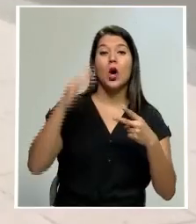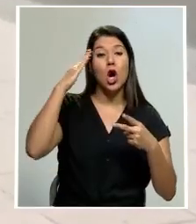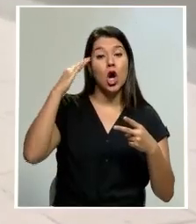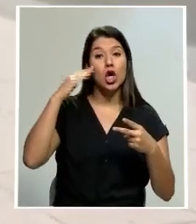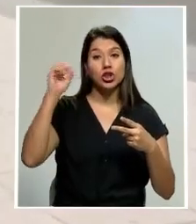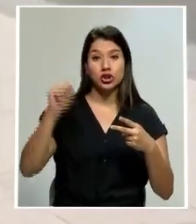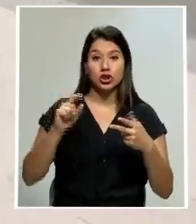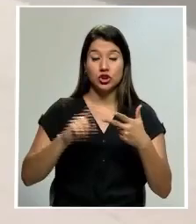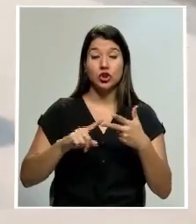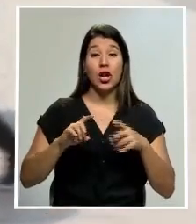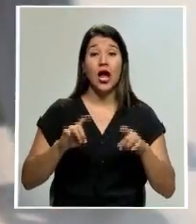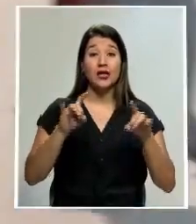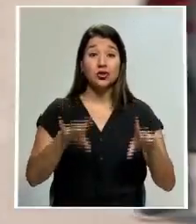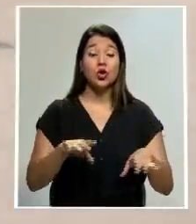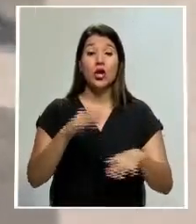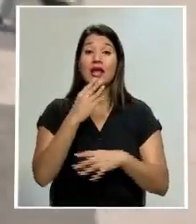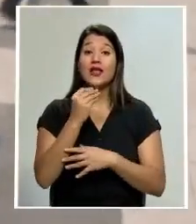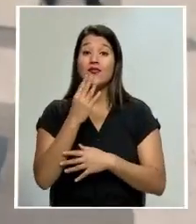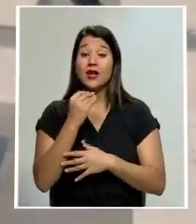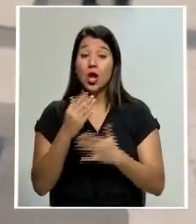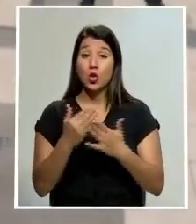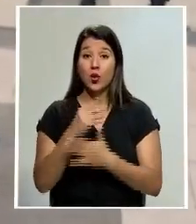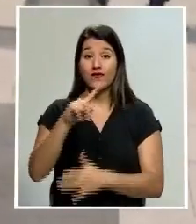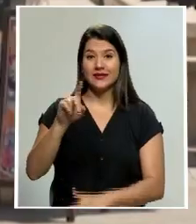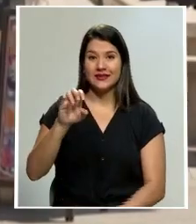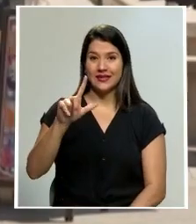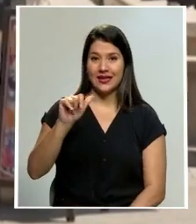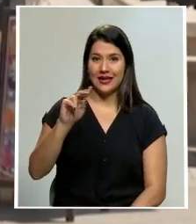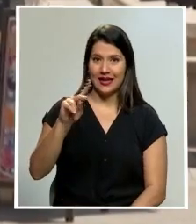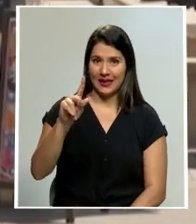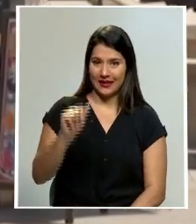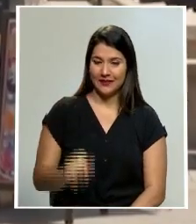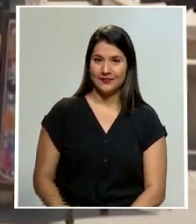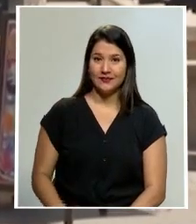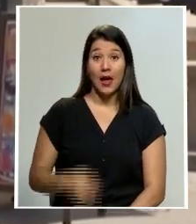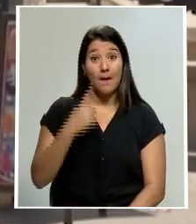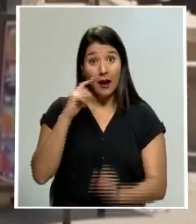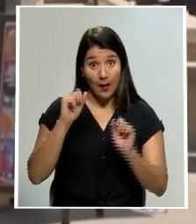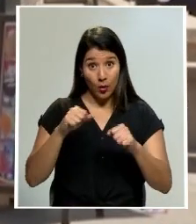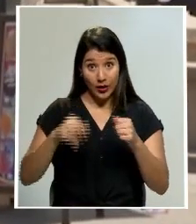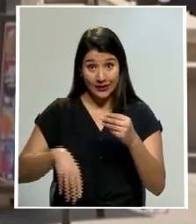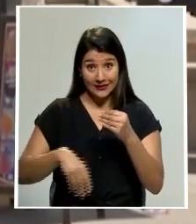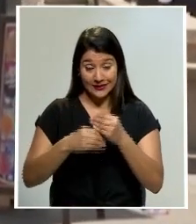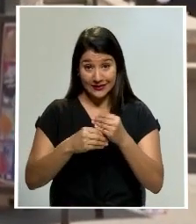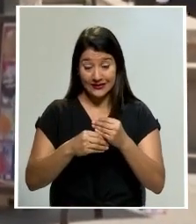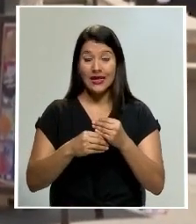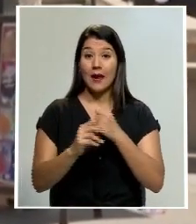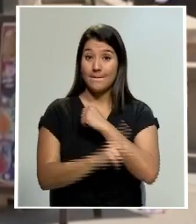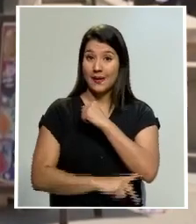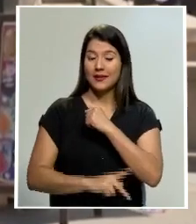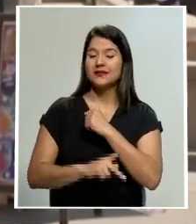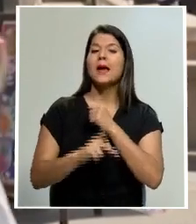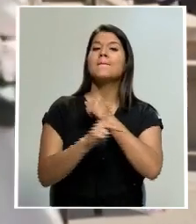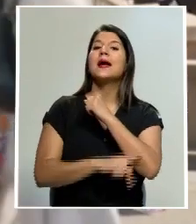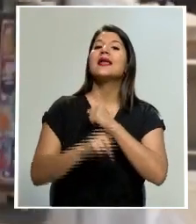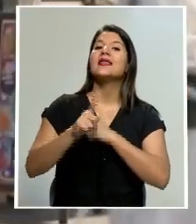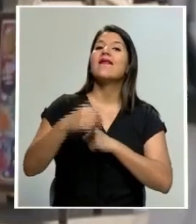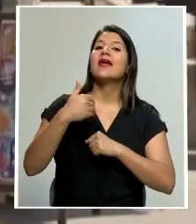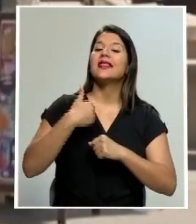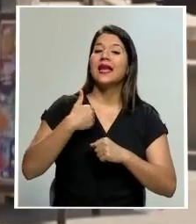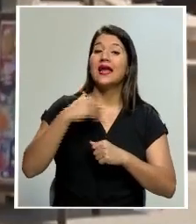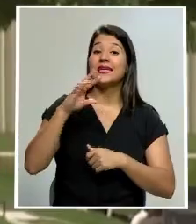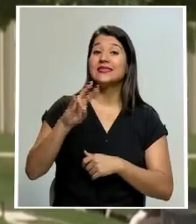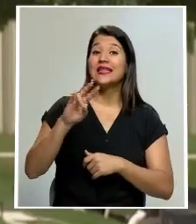del Sur Australia Israel o Nueva Zelanda Para ser incluido en esta lista un país debe haber registrado menos de